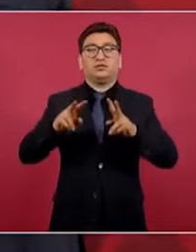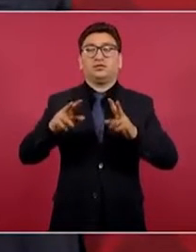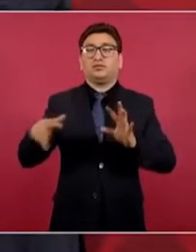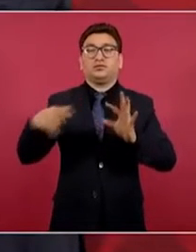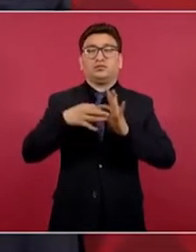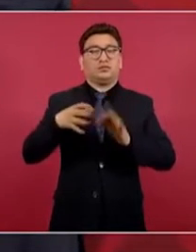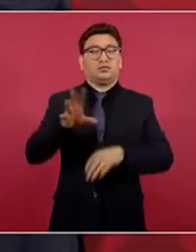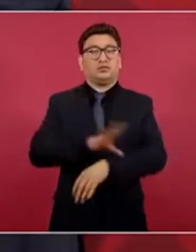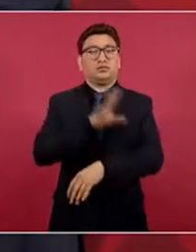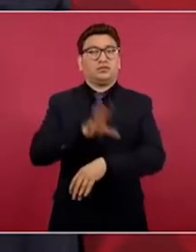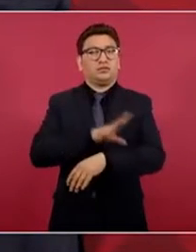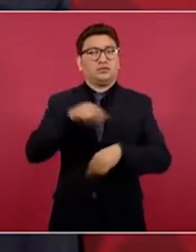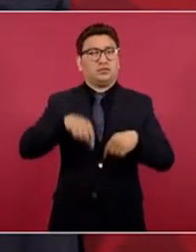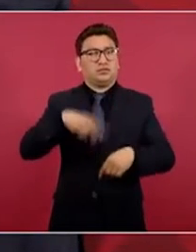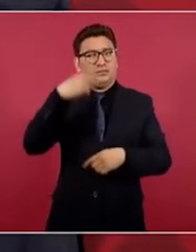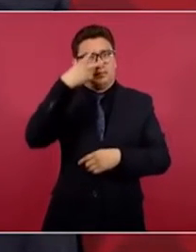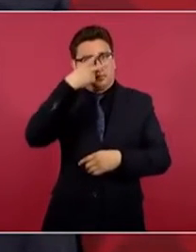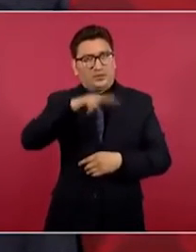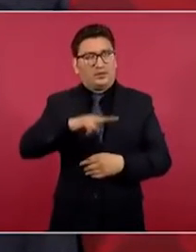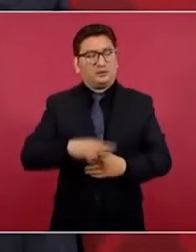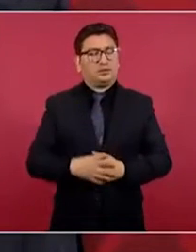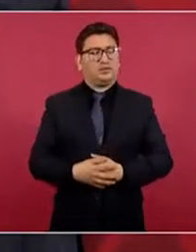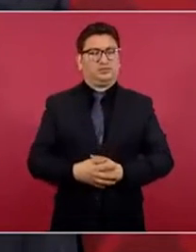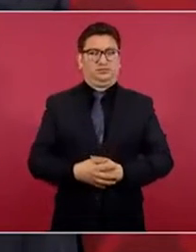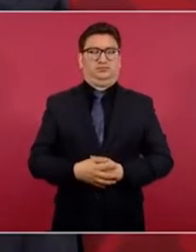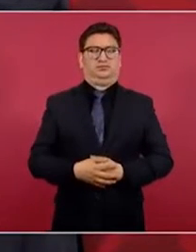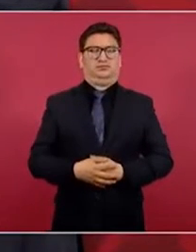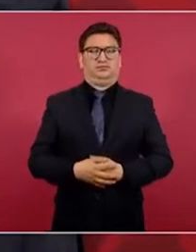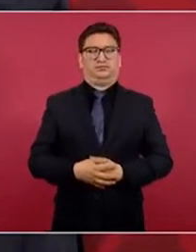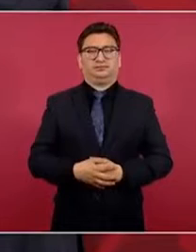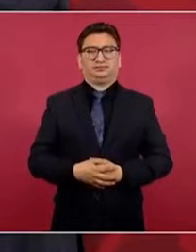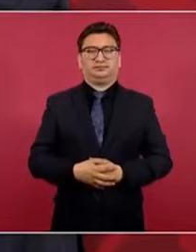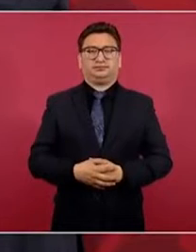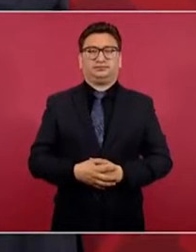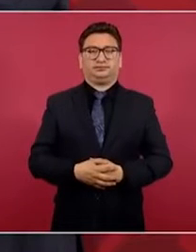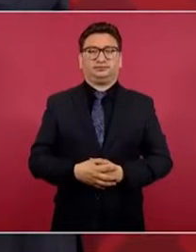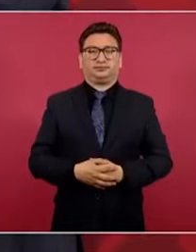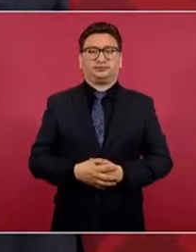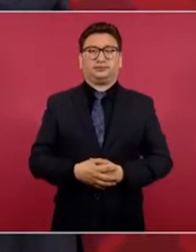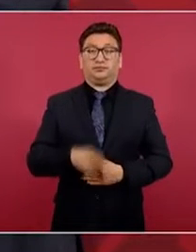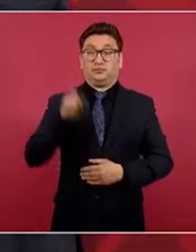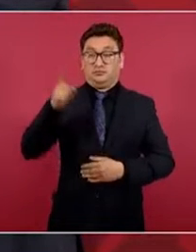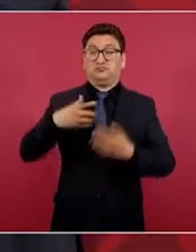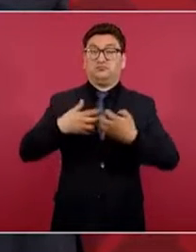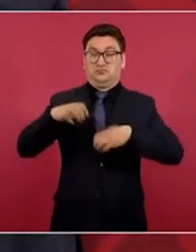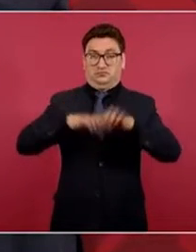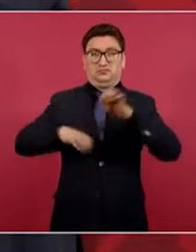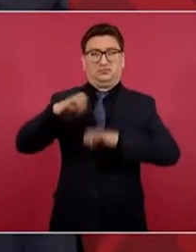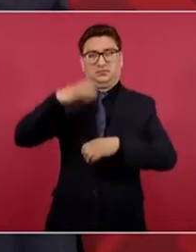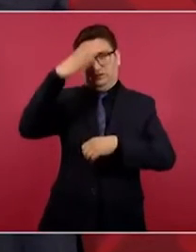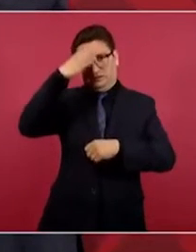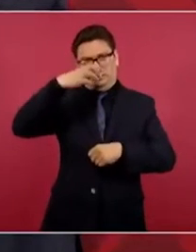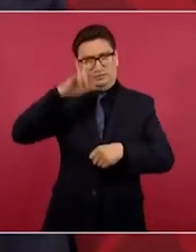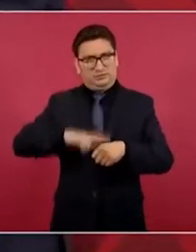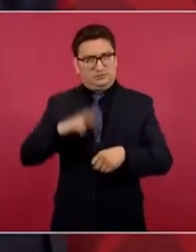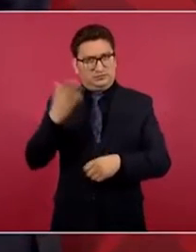del país, de México, una empresa extranjera.